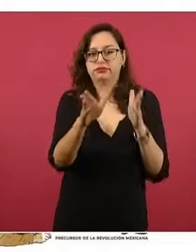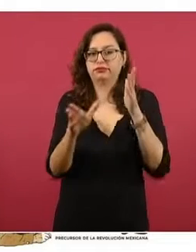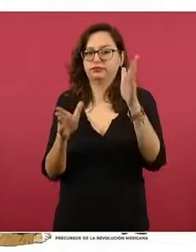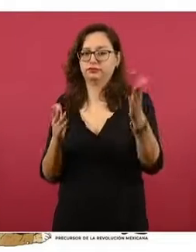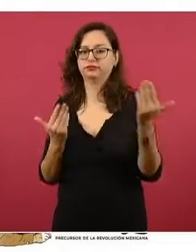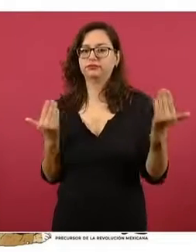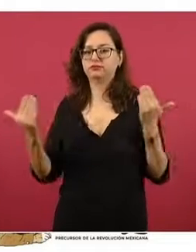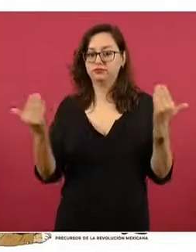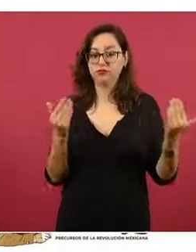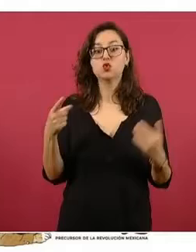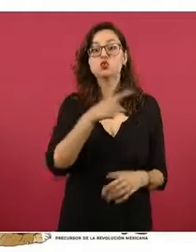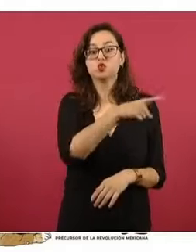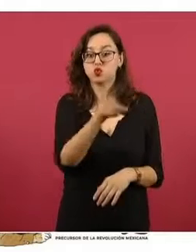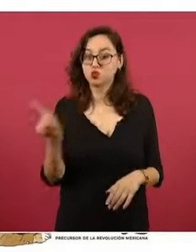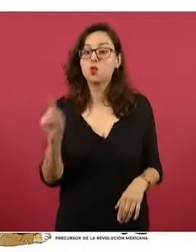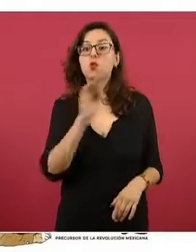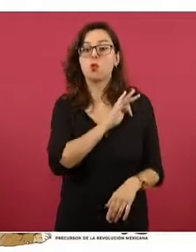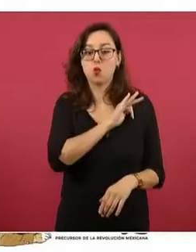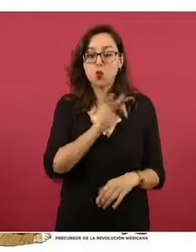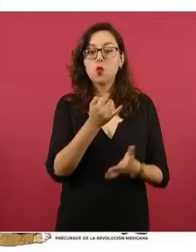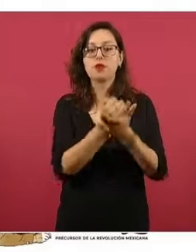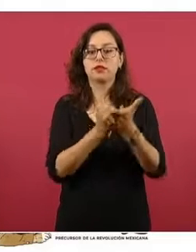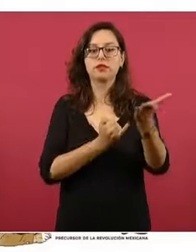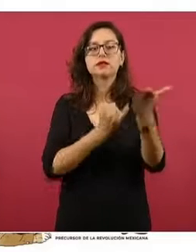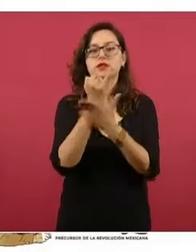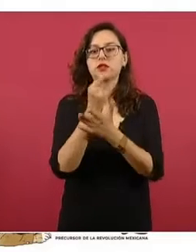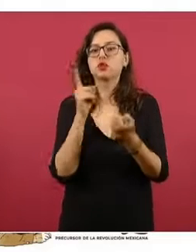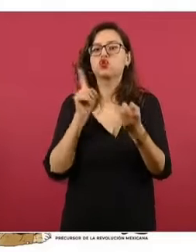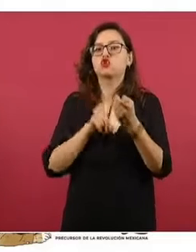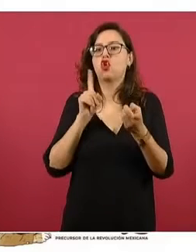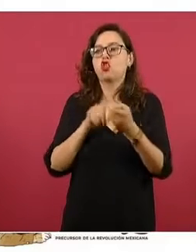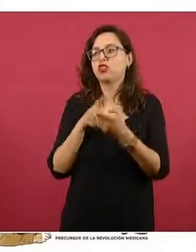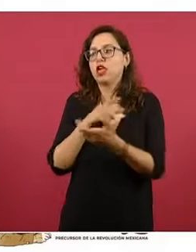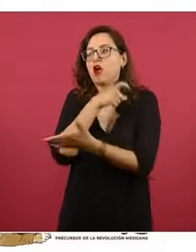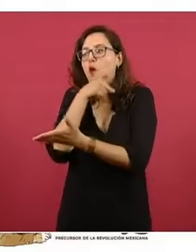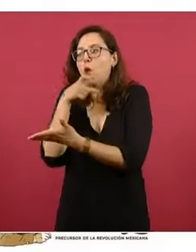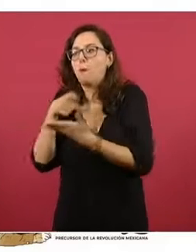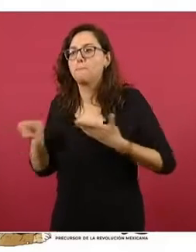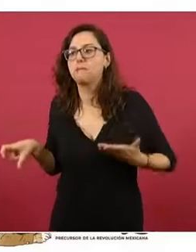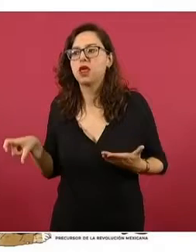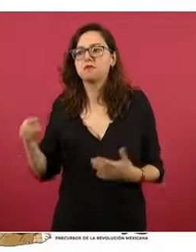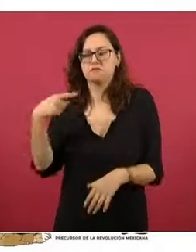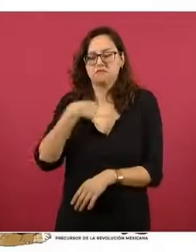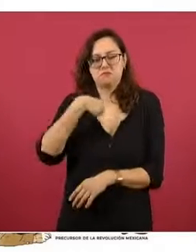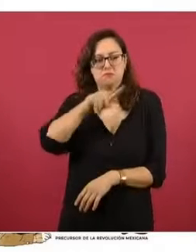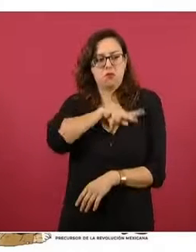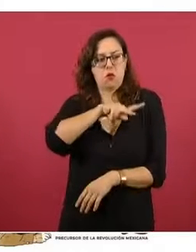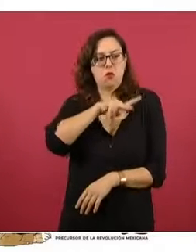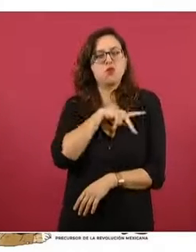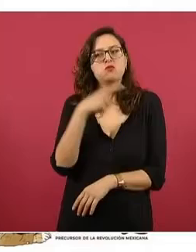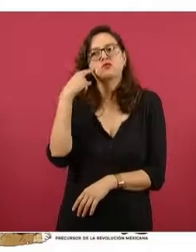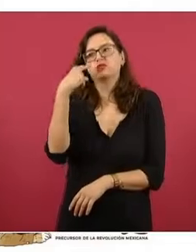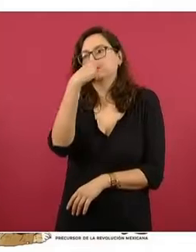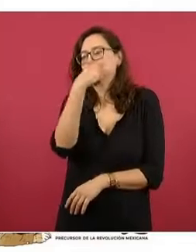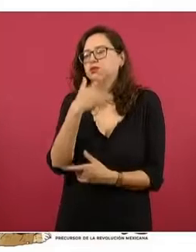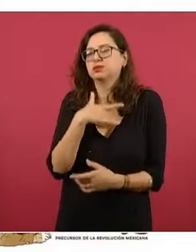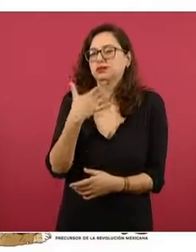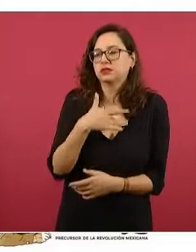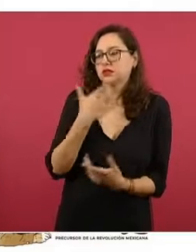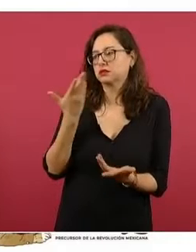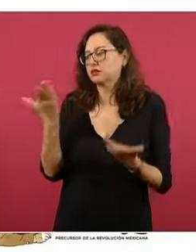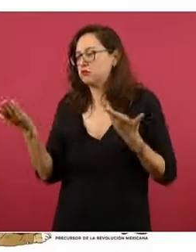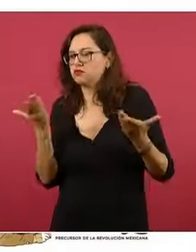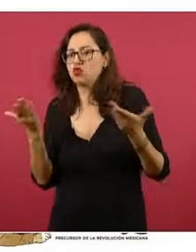porque ese poder del consumidor que nosotros tenemos como consumidoras y consumidores, si lo usamos, regulamos el mercado.